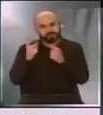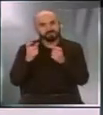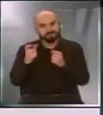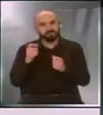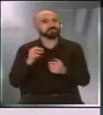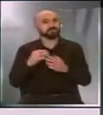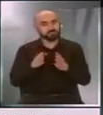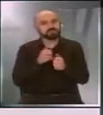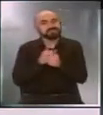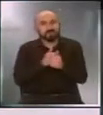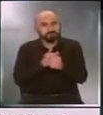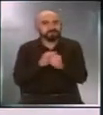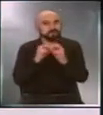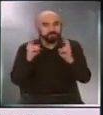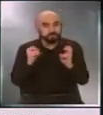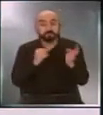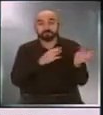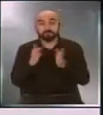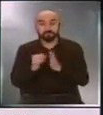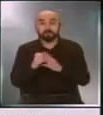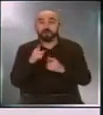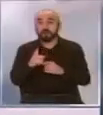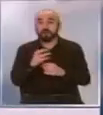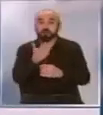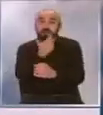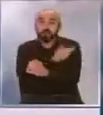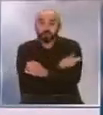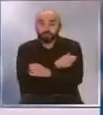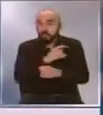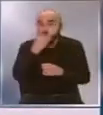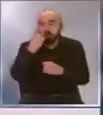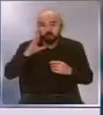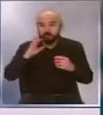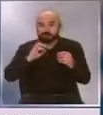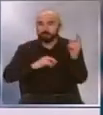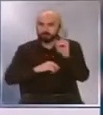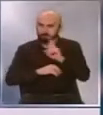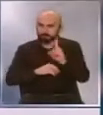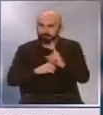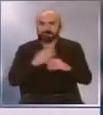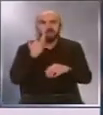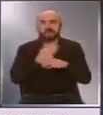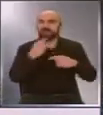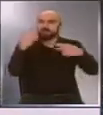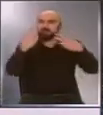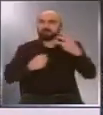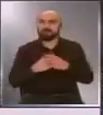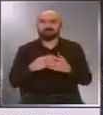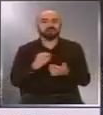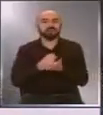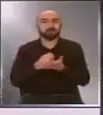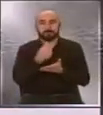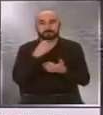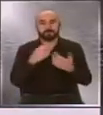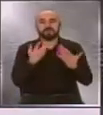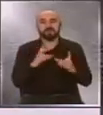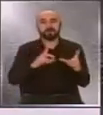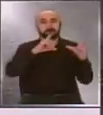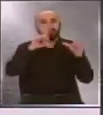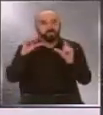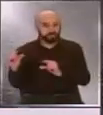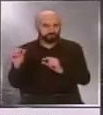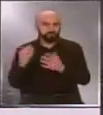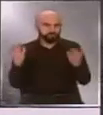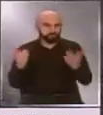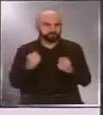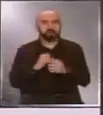búsqueda de una vacuna no es el único camino que explora la ciencia. la lista de fármacos testeados para bajar la carga viral